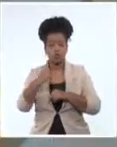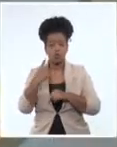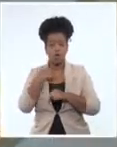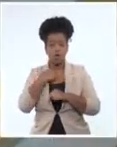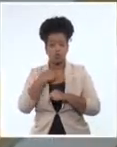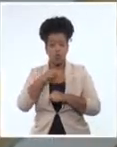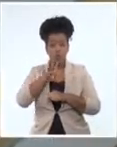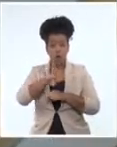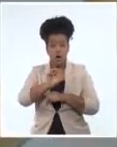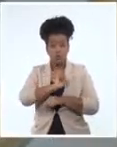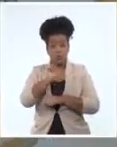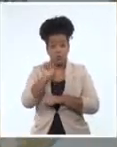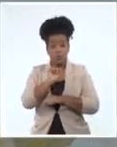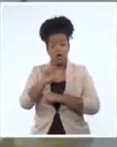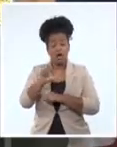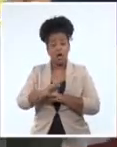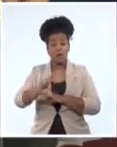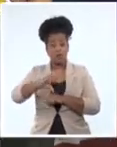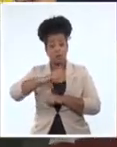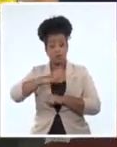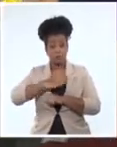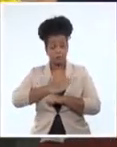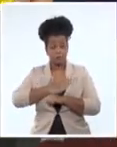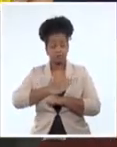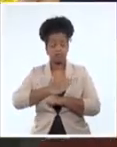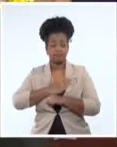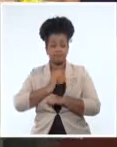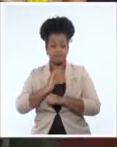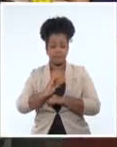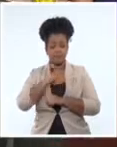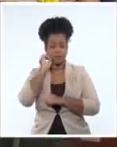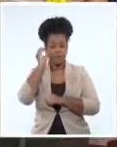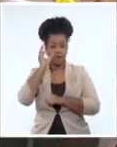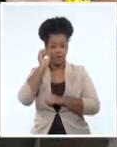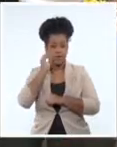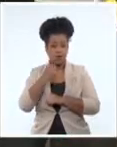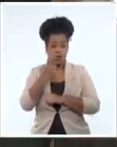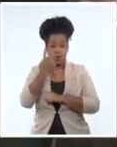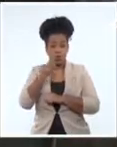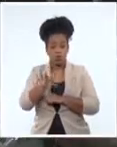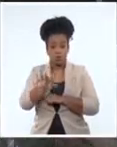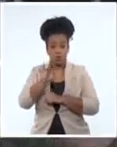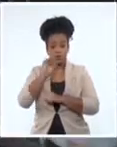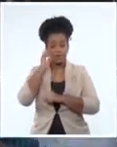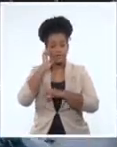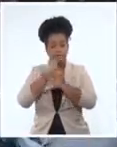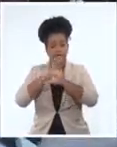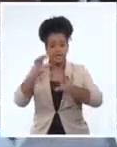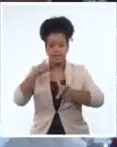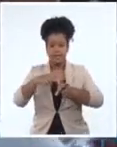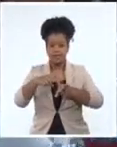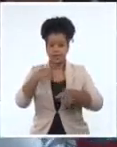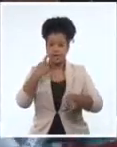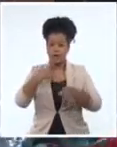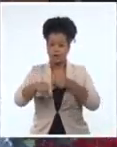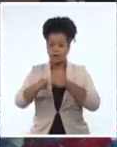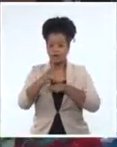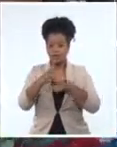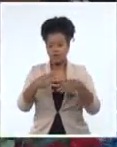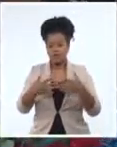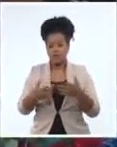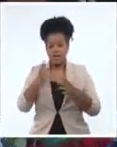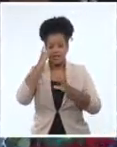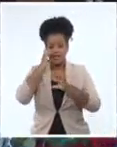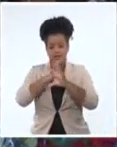cuatro tuvieron a camagüeyanos en su autoría principal, uno de ellos de la sección de ciencias técnicas y otros tres del área de